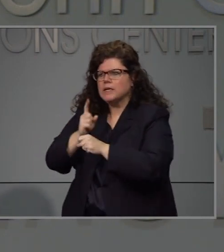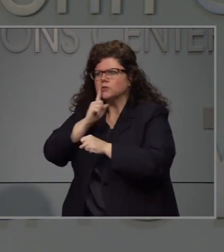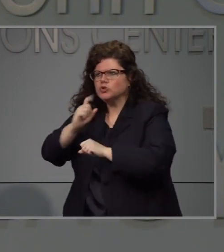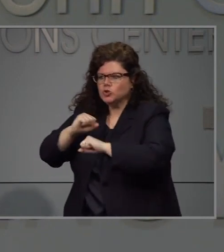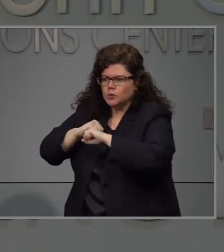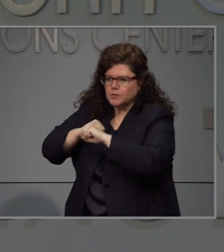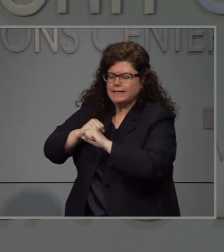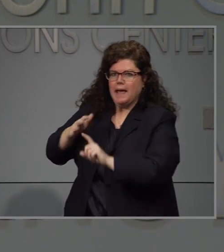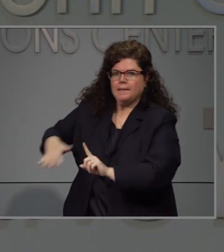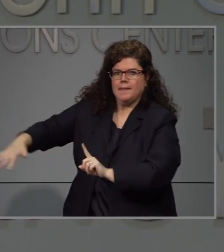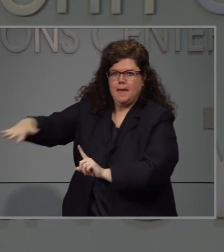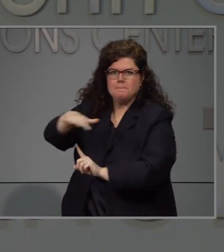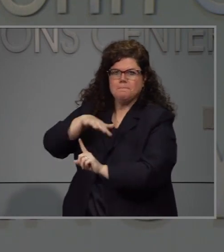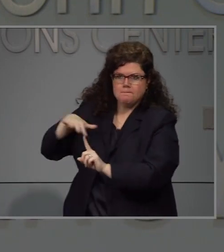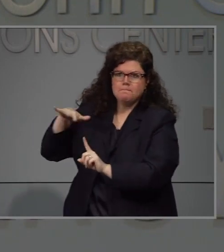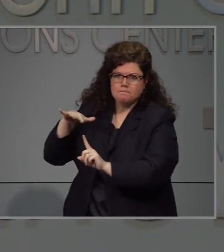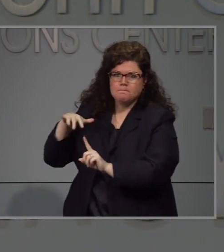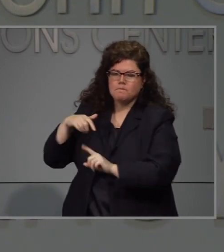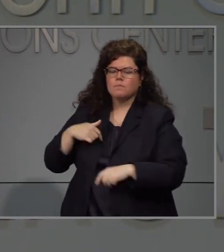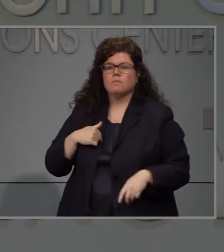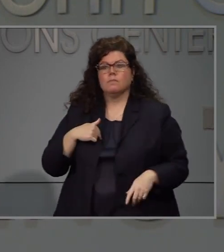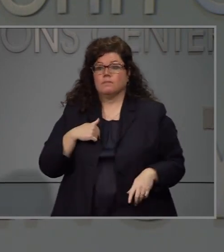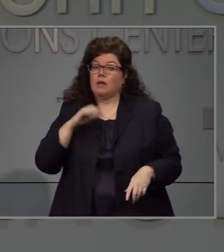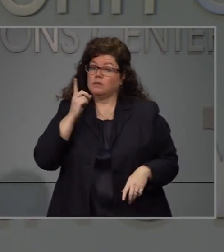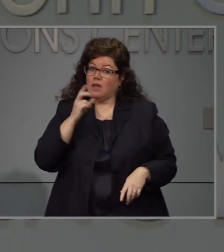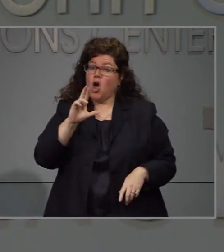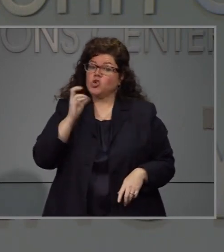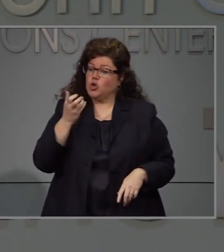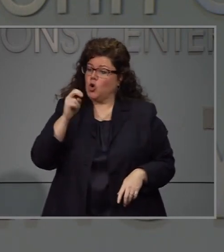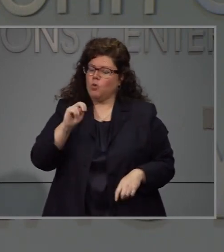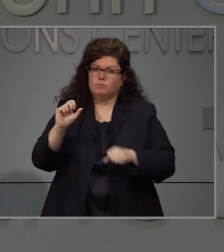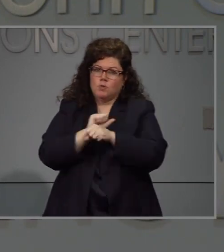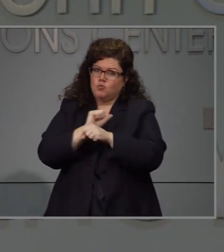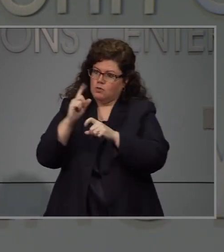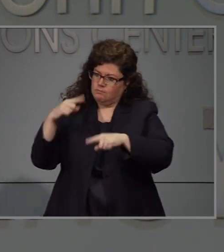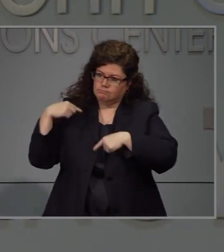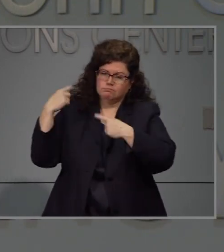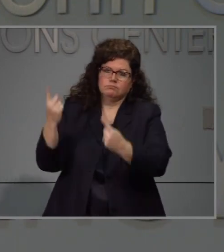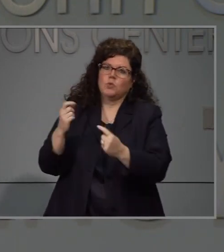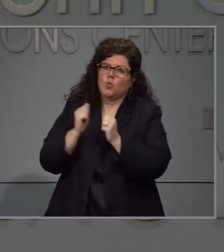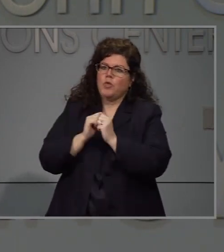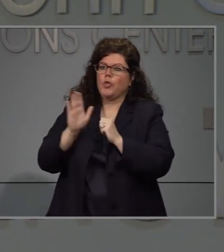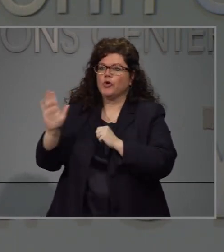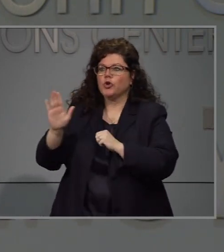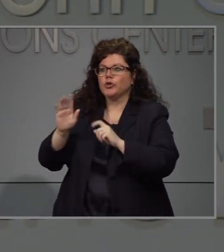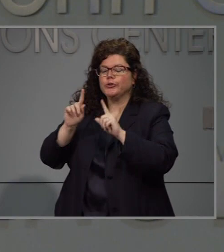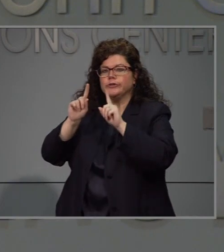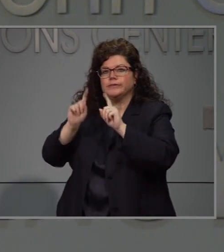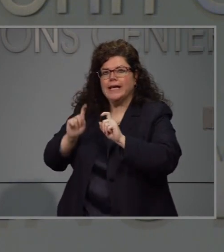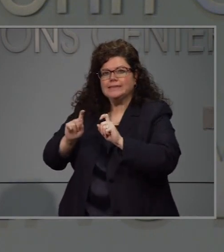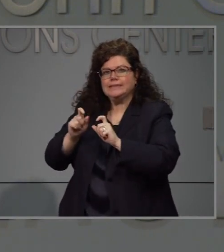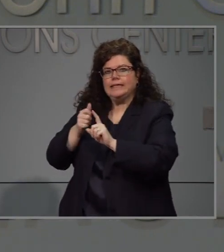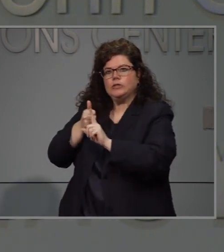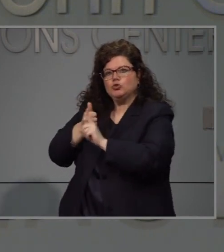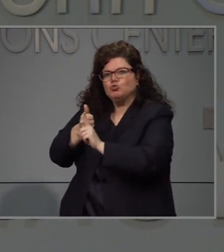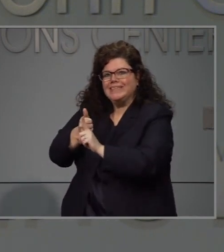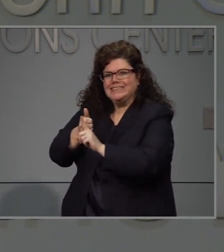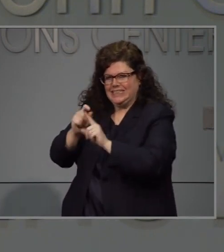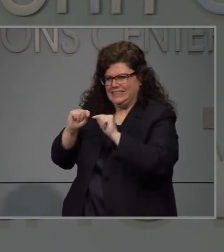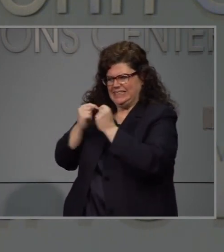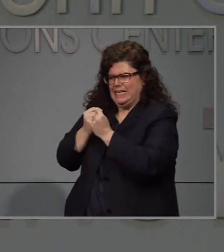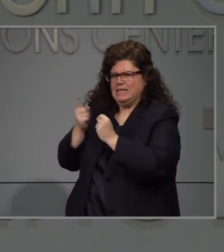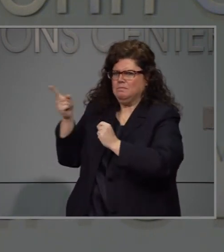poder aislarlos para proteger a la comunidad. La doctora comina está está trabajando arduamente en esto. Con